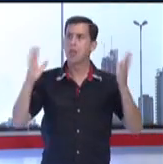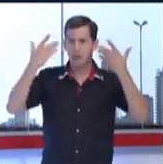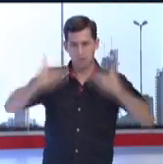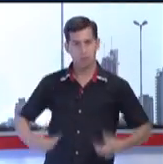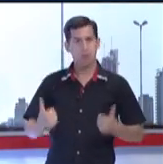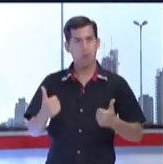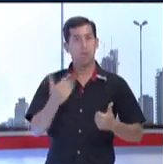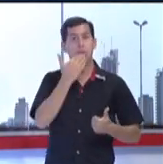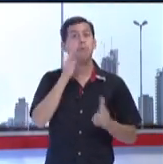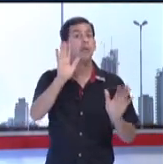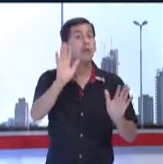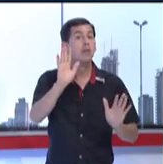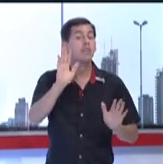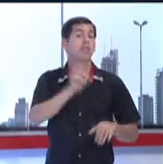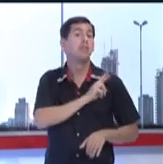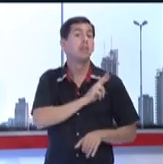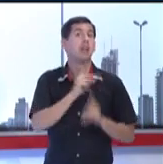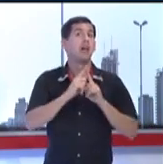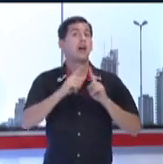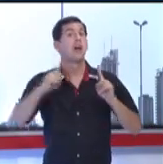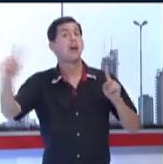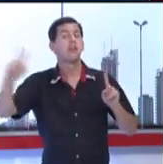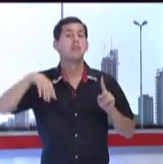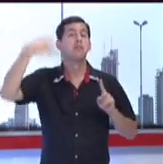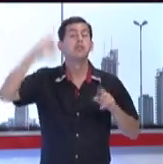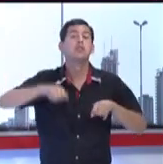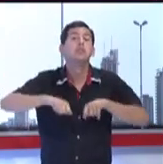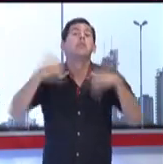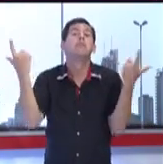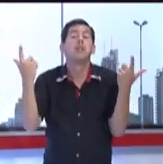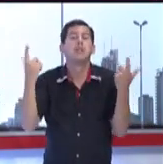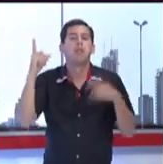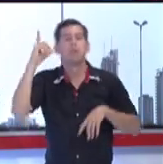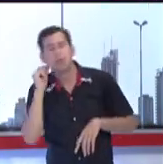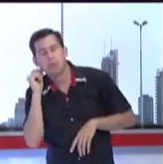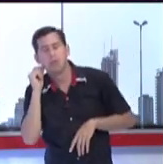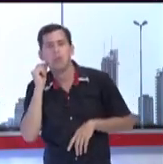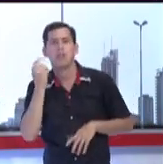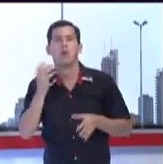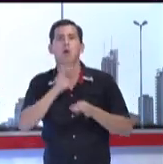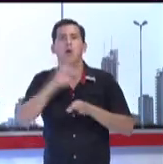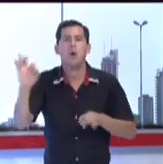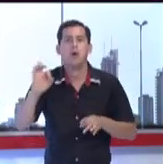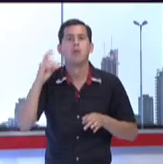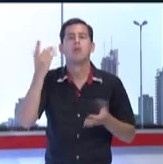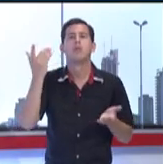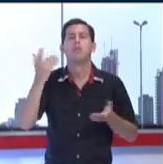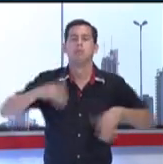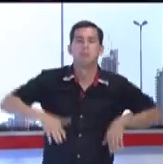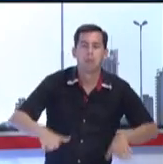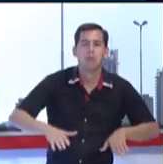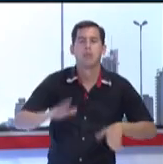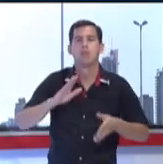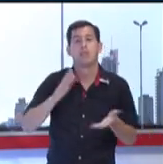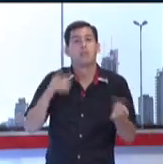Pero la vida es larga y uno nunca sabe de qué lado puede llegar a estar, ¿sí? Y no esperemos